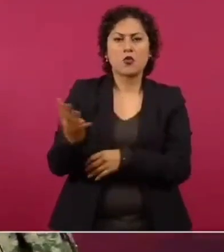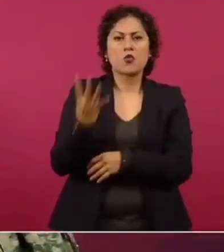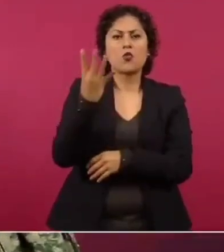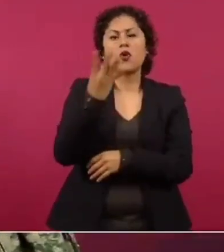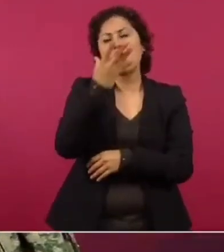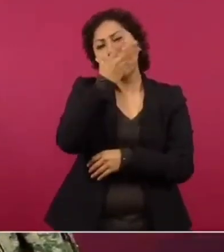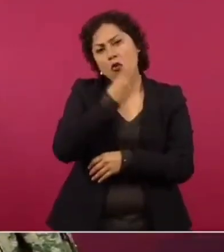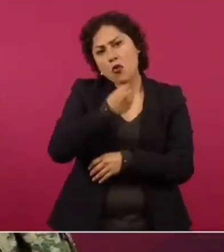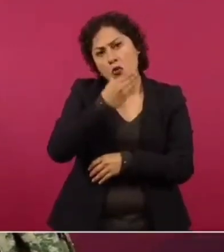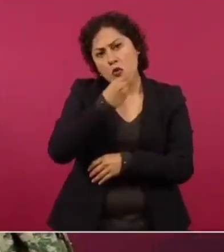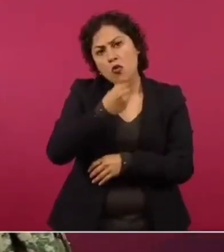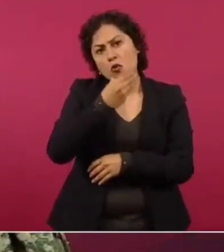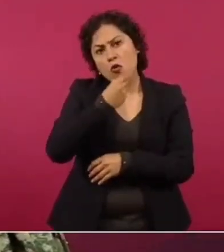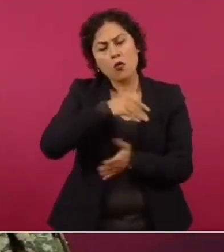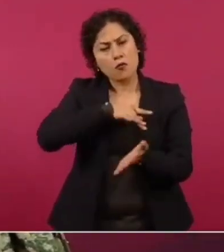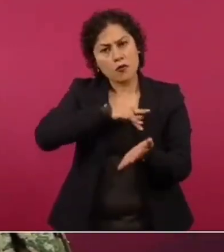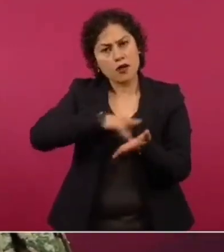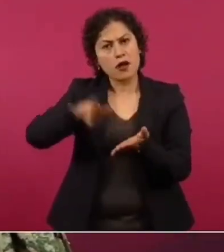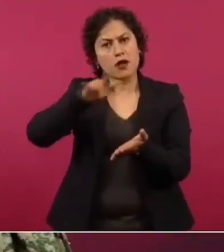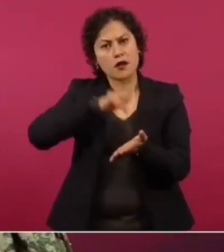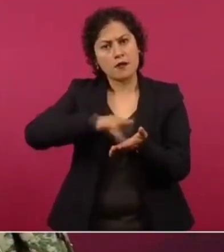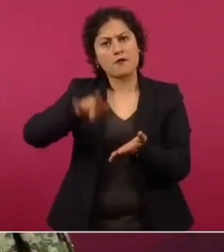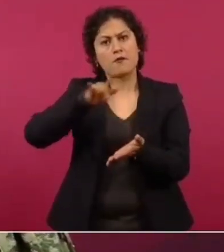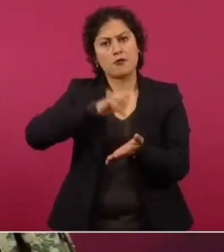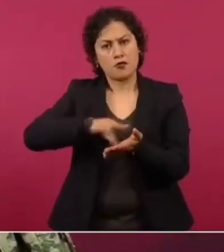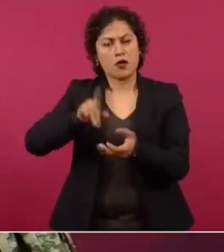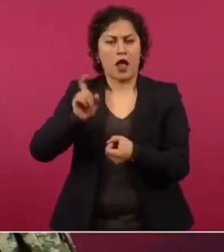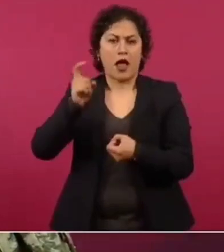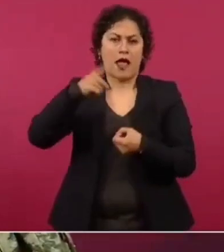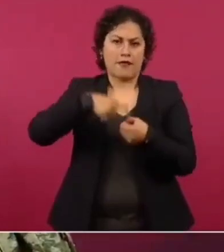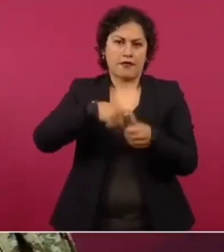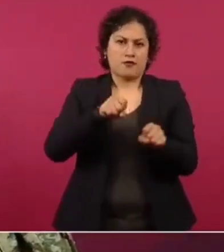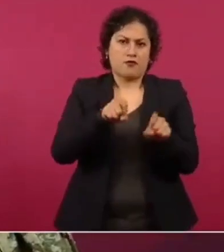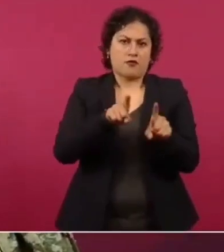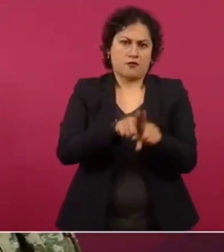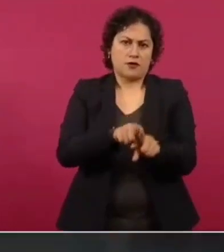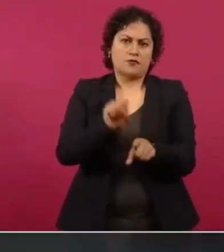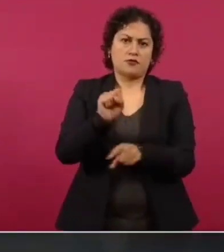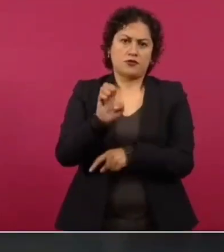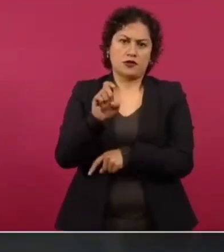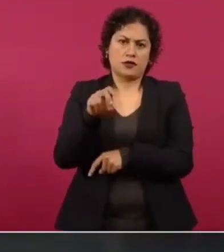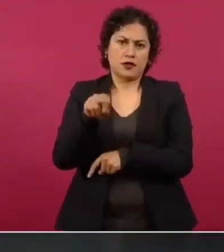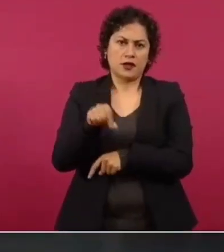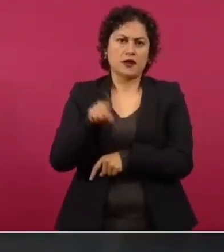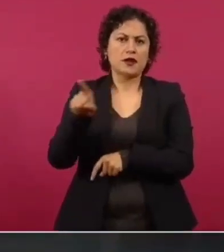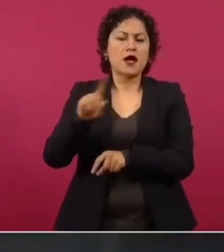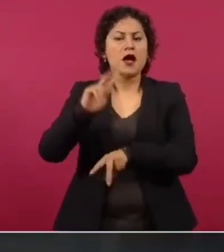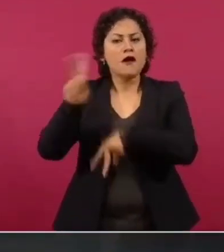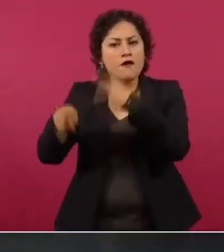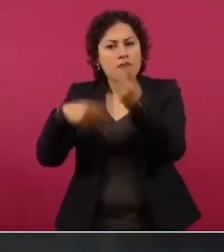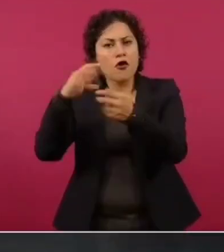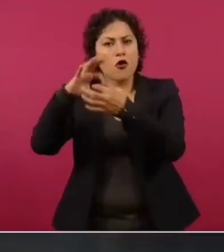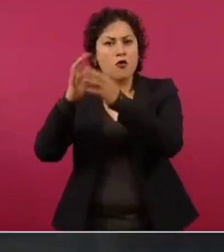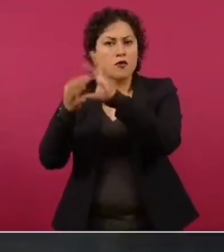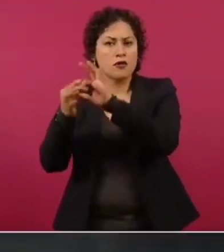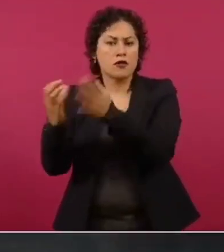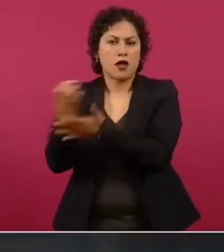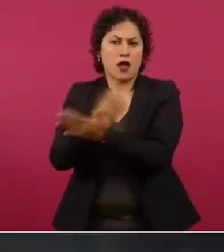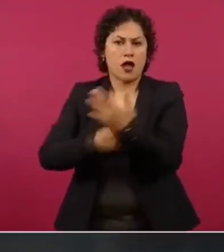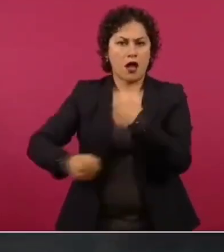pertenecientes a la Secretaría de la Defensa Nacional que sacaron medalla en las olimpiadas y